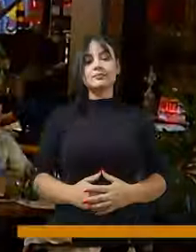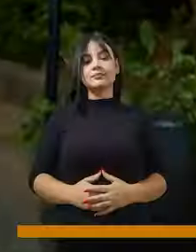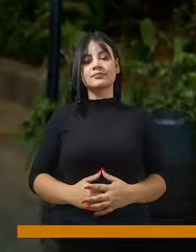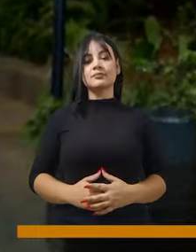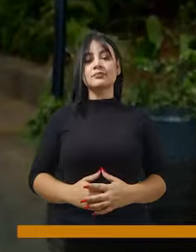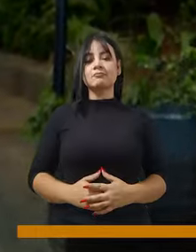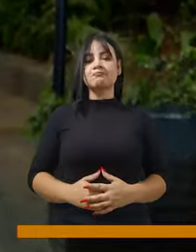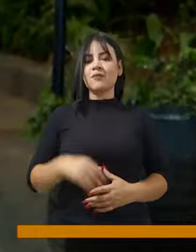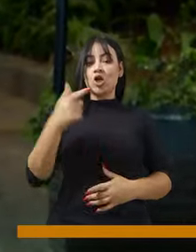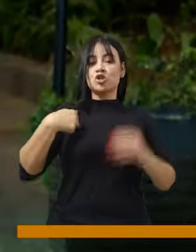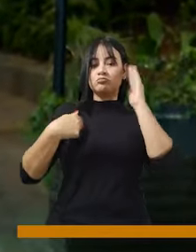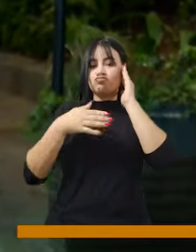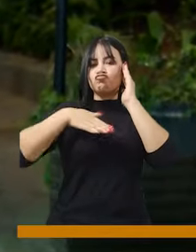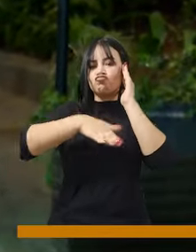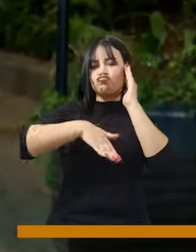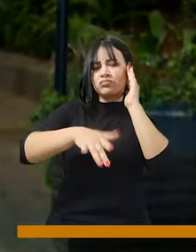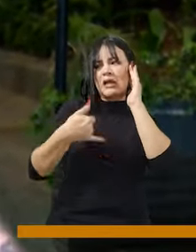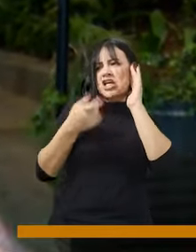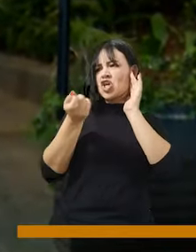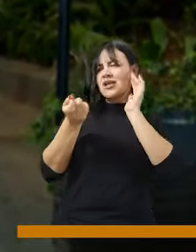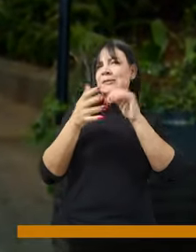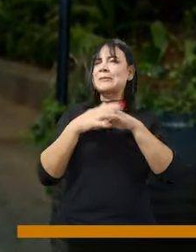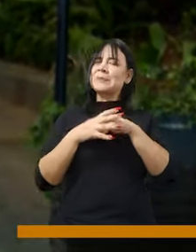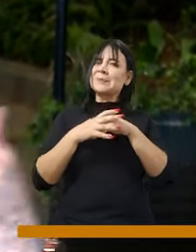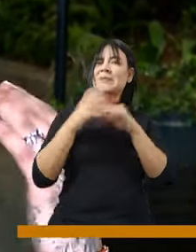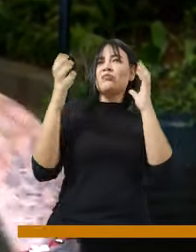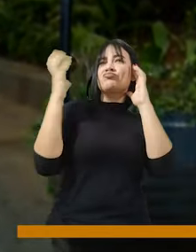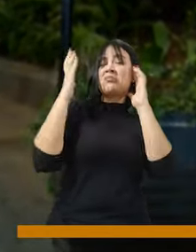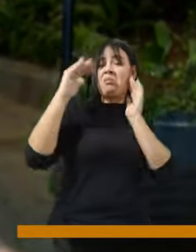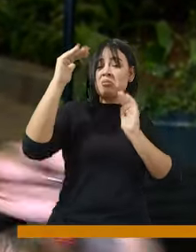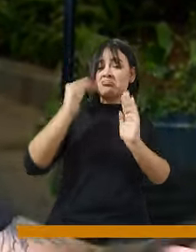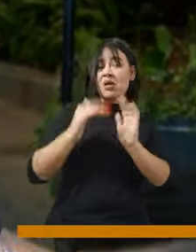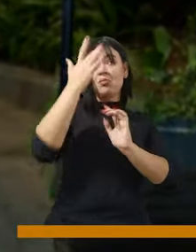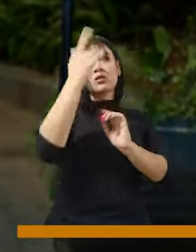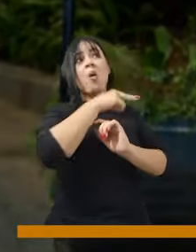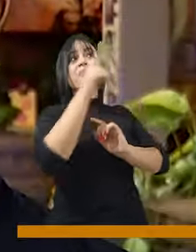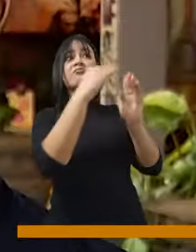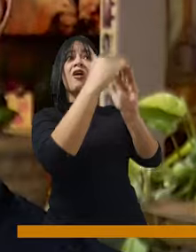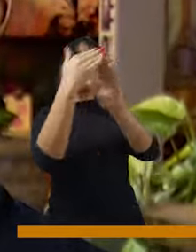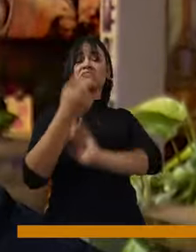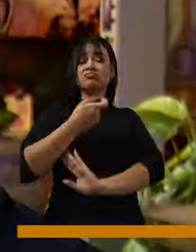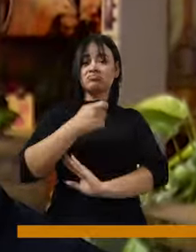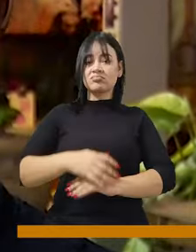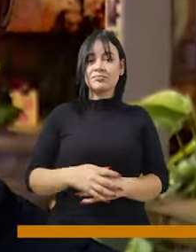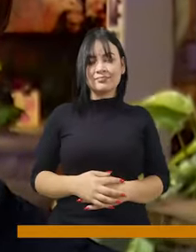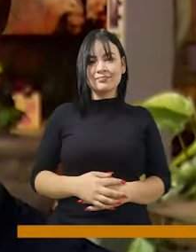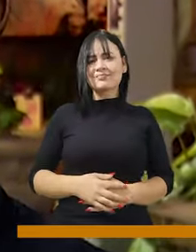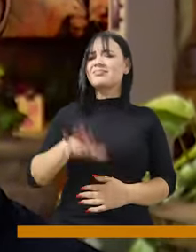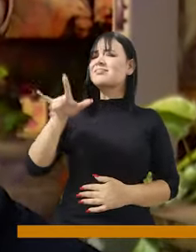El DJ de acá de la zona es como un poquito bajo, porque resulta que la zona es residencial. Espera,